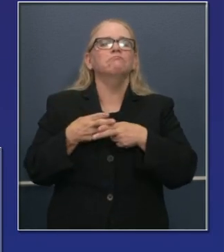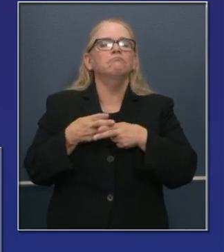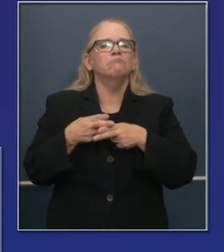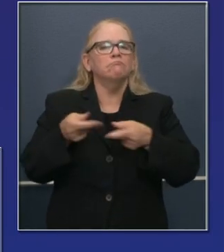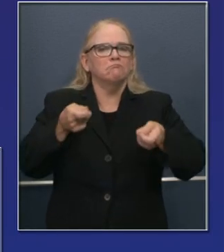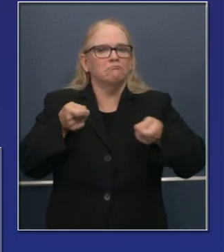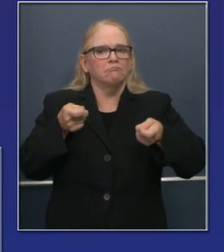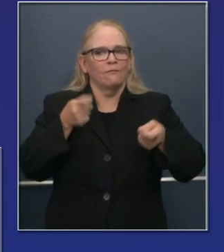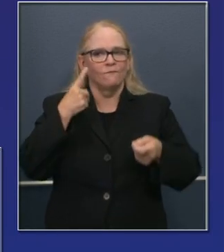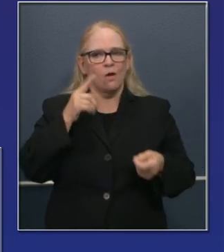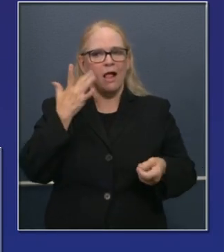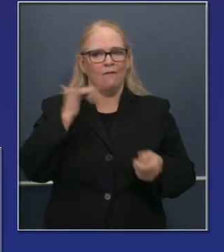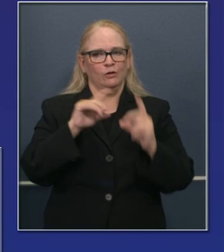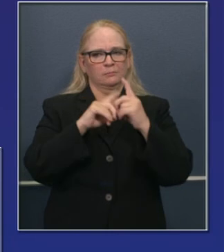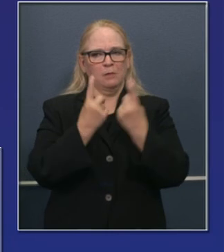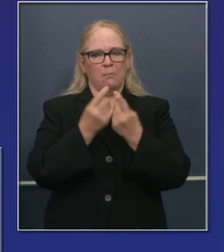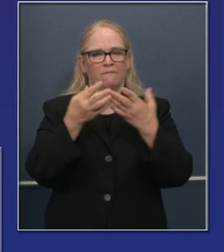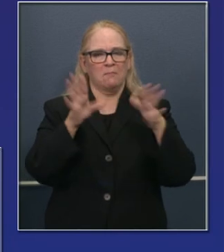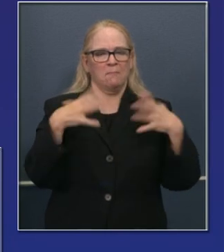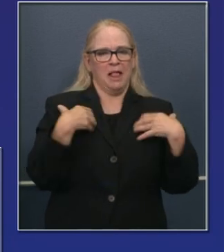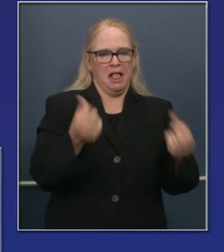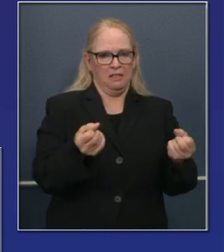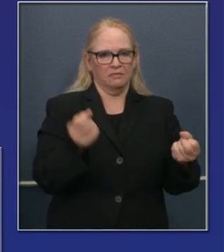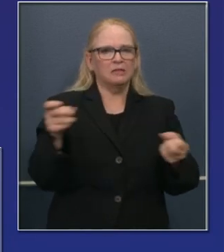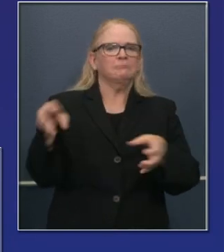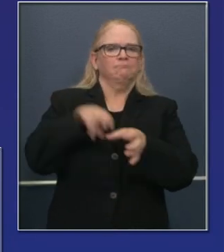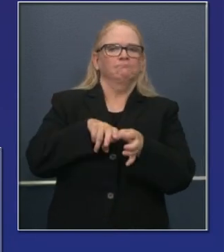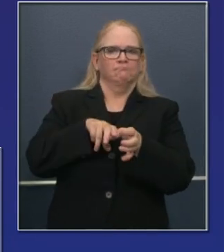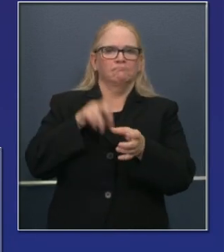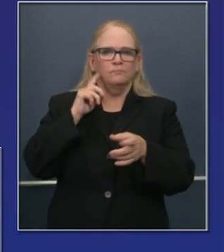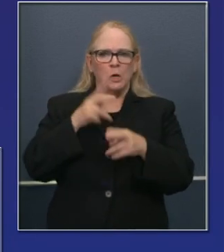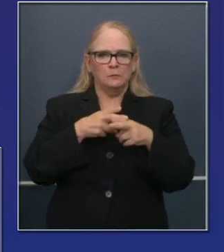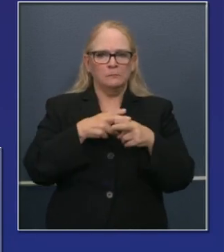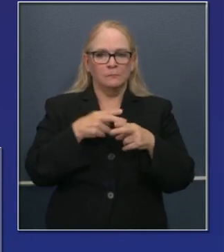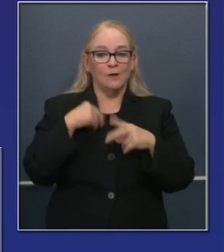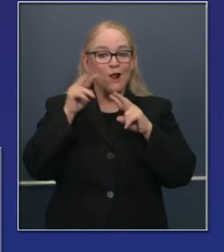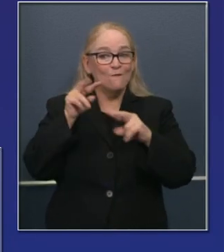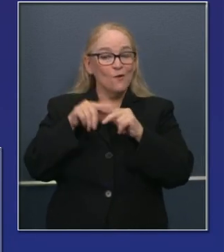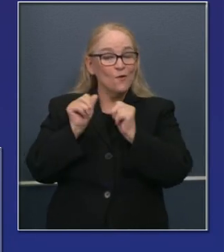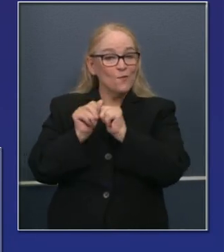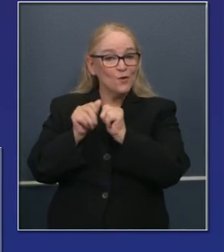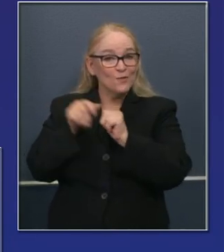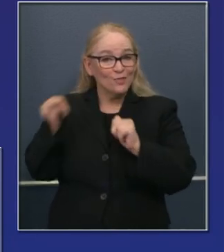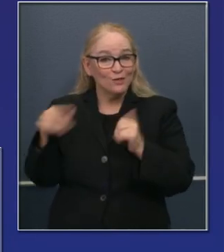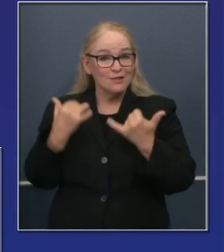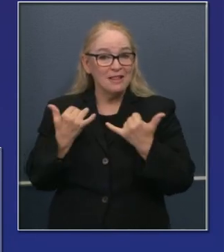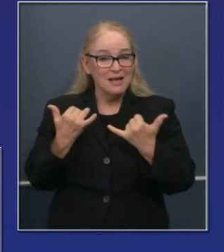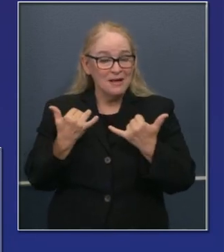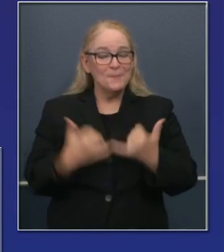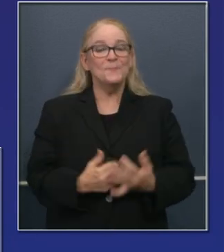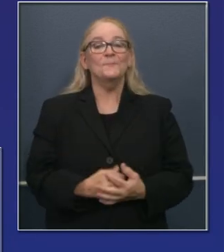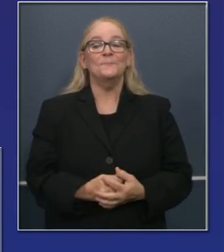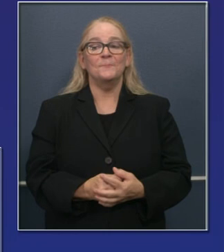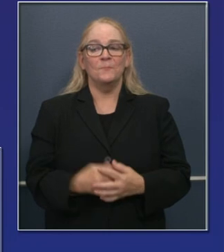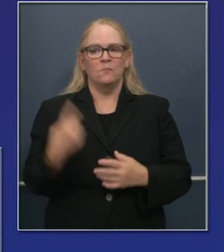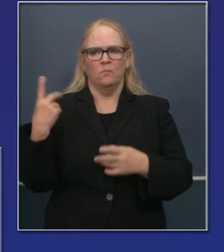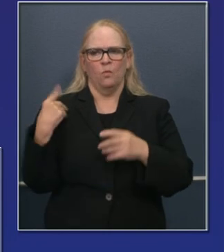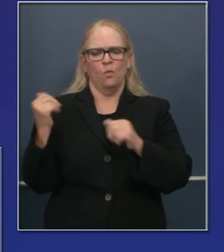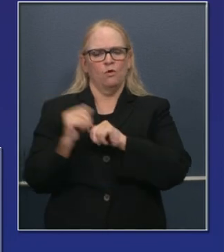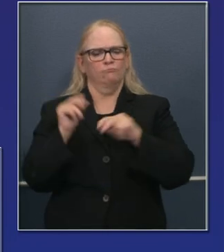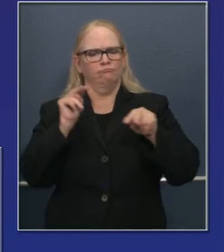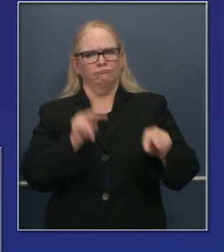directora activa para el Departamento de Salud de California. Anticipo trabajar con ella arduamente para